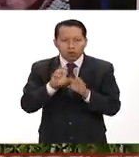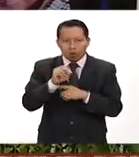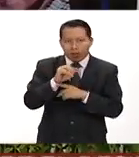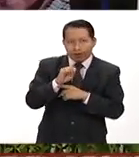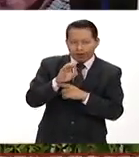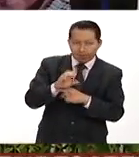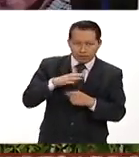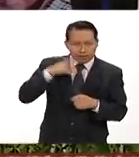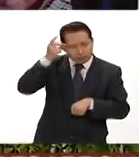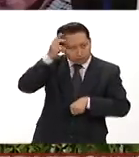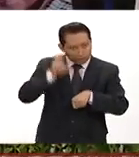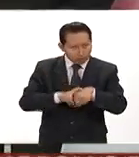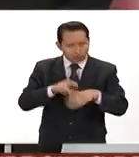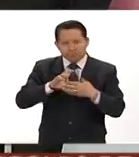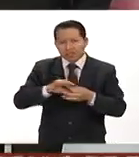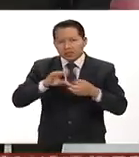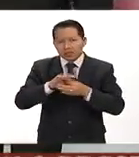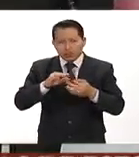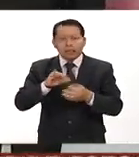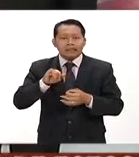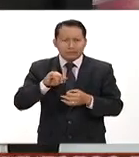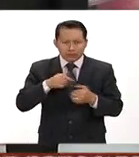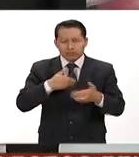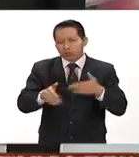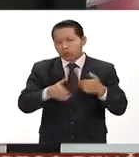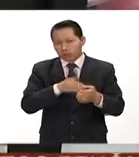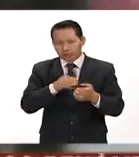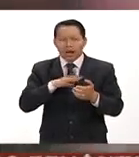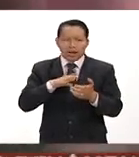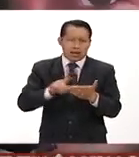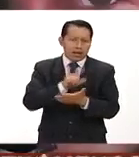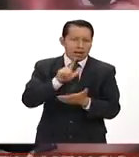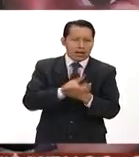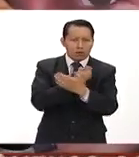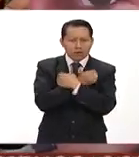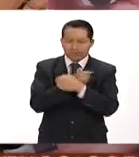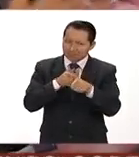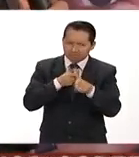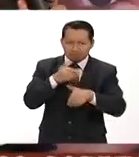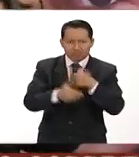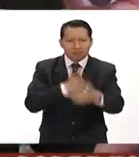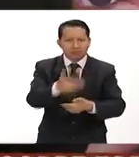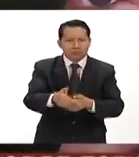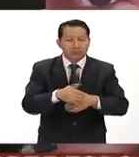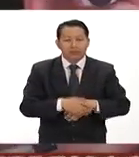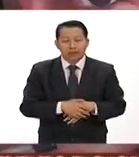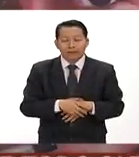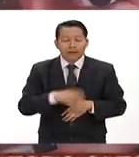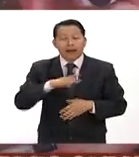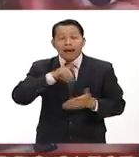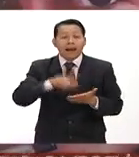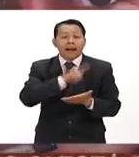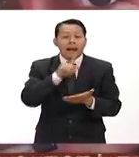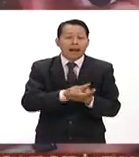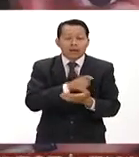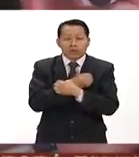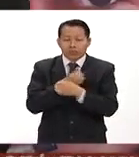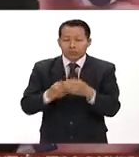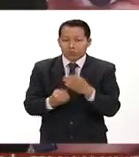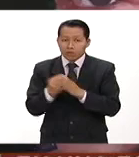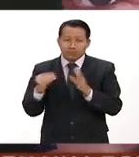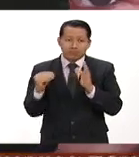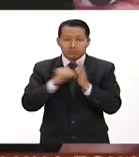dijo que la reforma educativa avanzará sin tregua en nuestro país La reforma educativa ha trastocado intereses